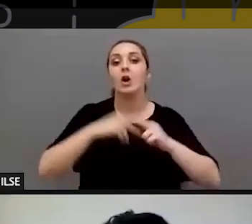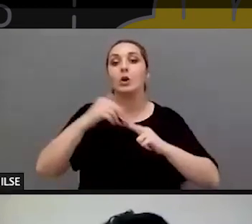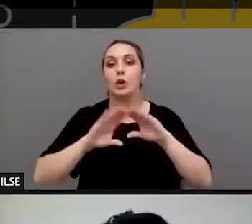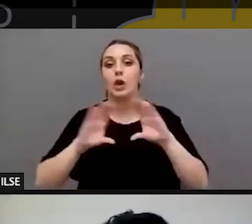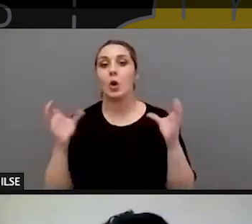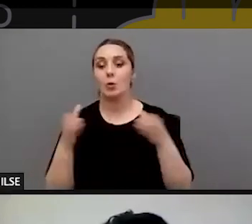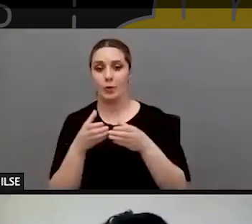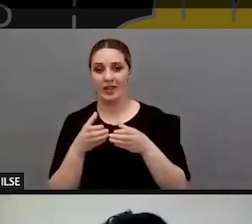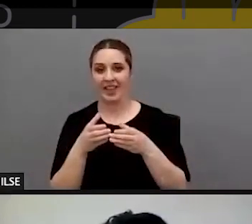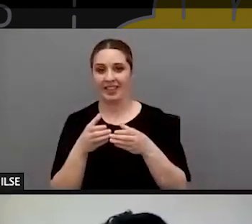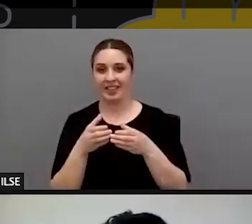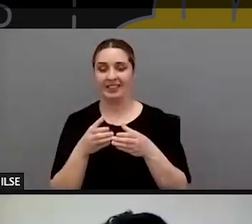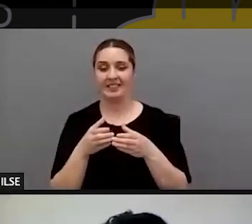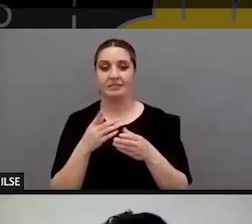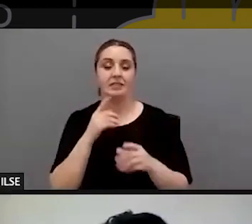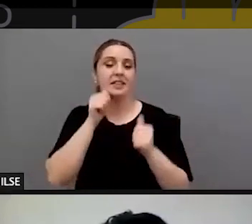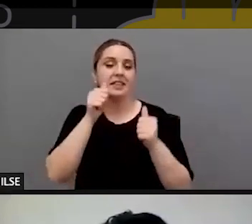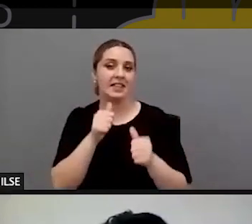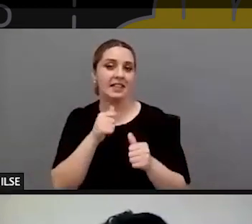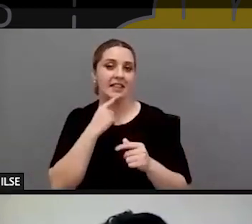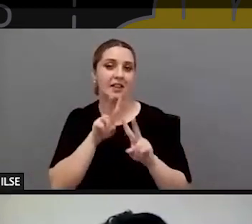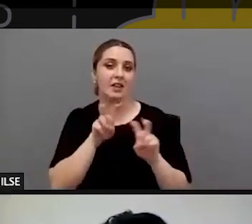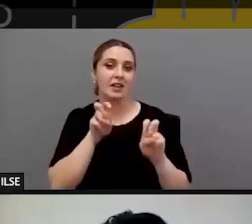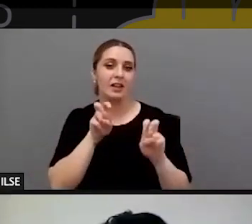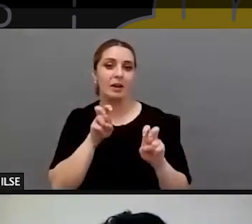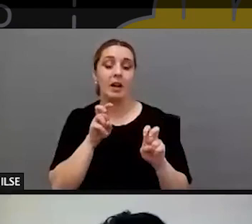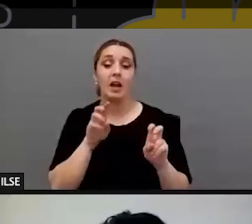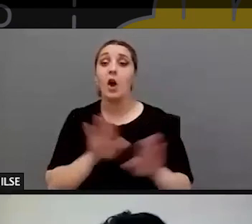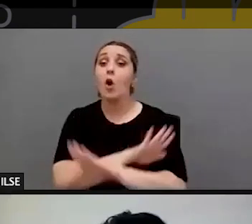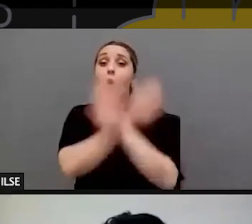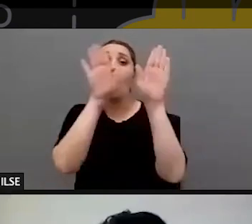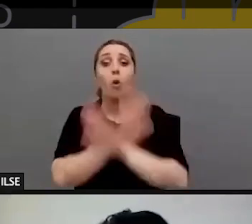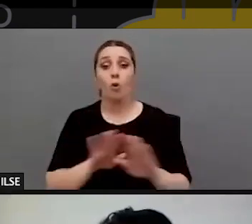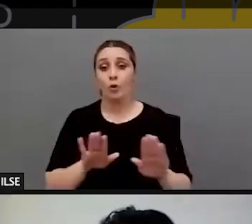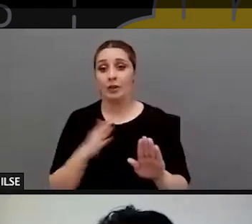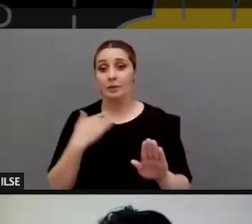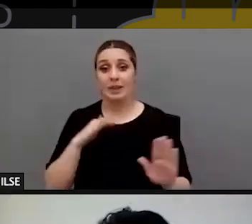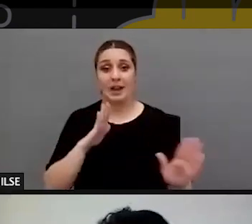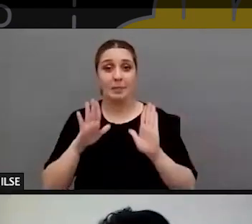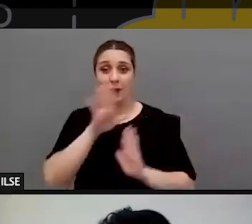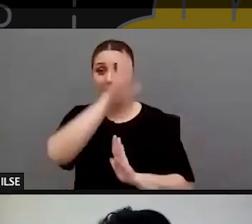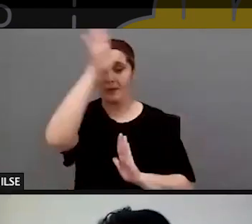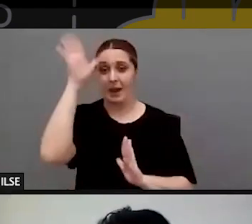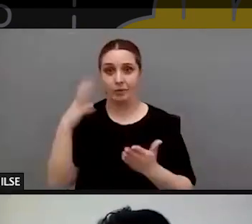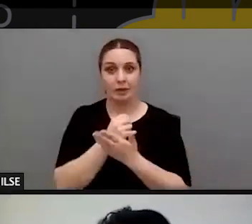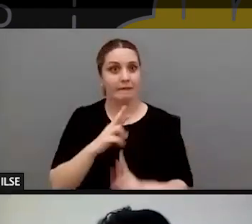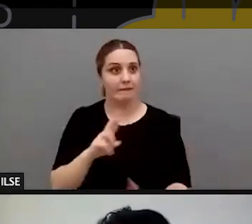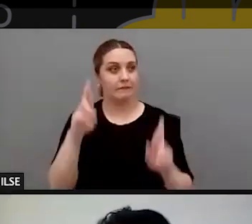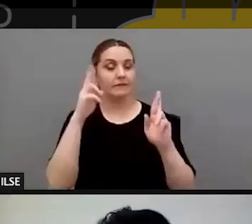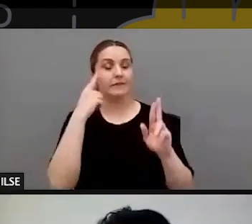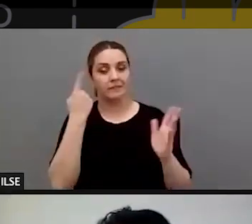es el título que se ha puesto es el último encuentro de la temporada termina ya llega el verano por fin para todos esperemos que todos podamos un poco